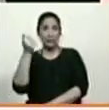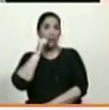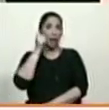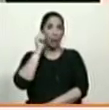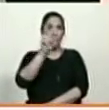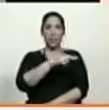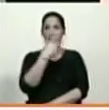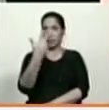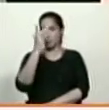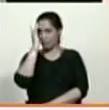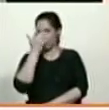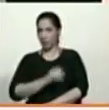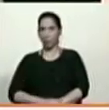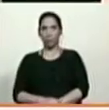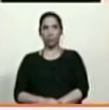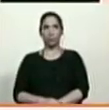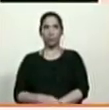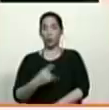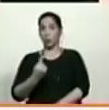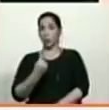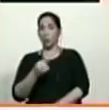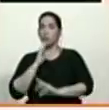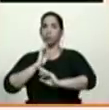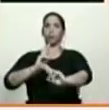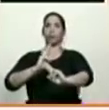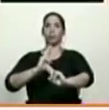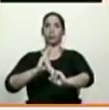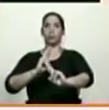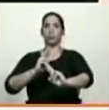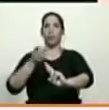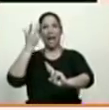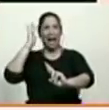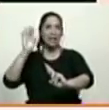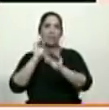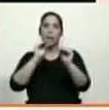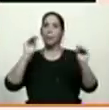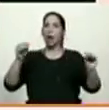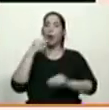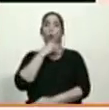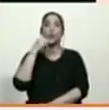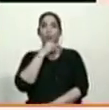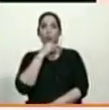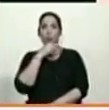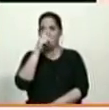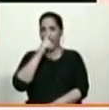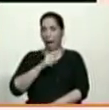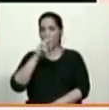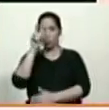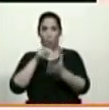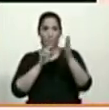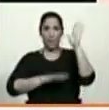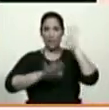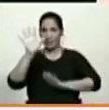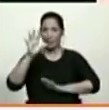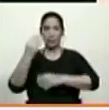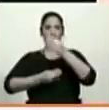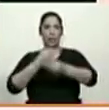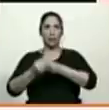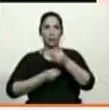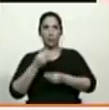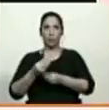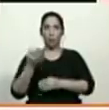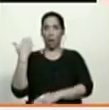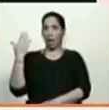de febrero, solamente responde a aquel llamado que en octubre del año 2015 hizo el para entonces